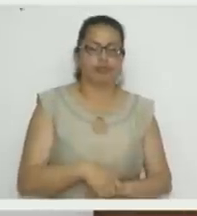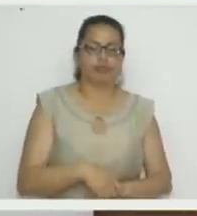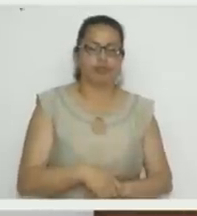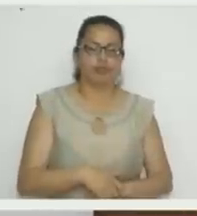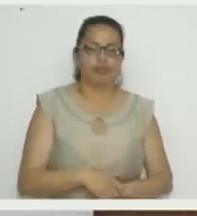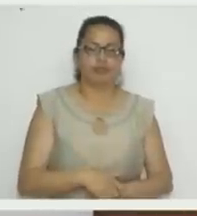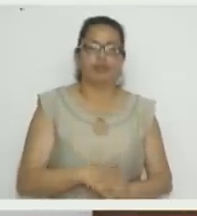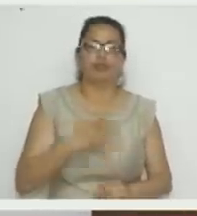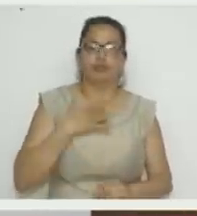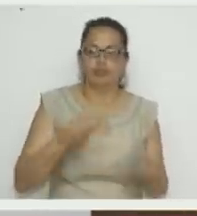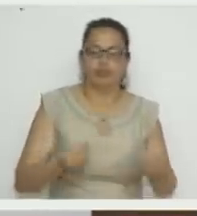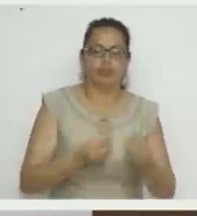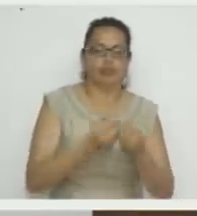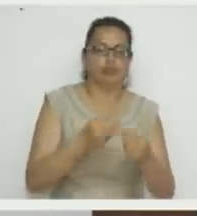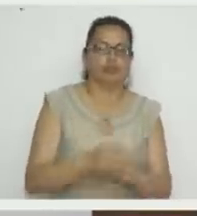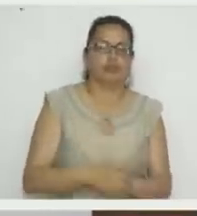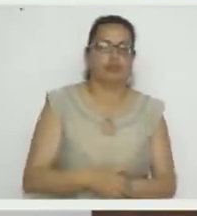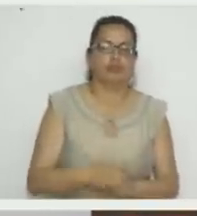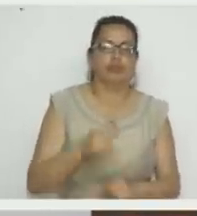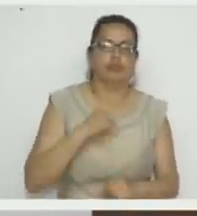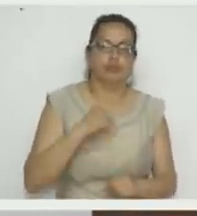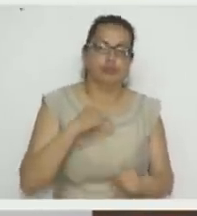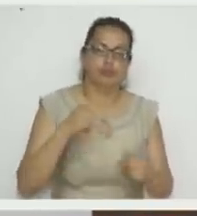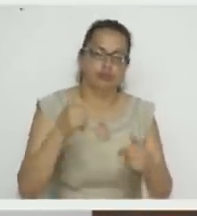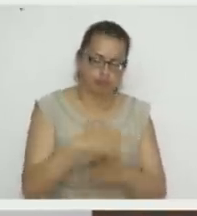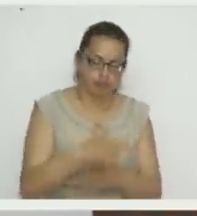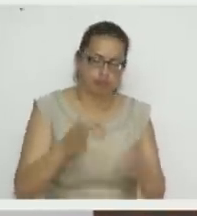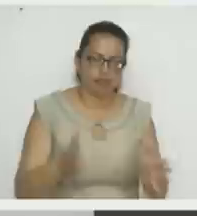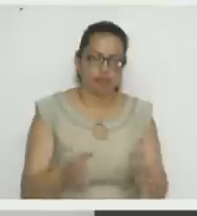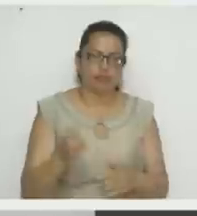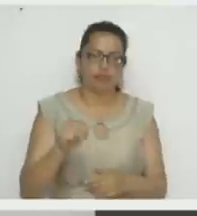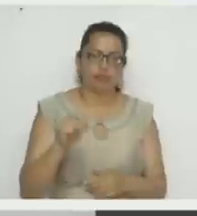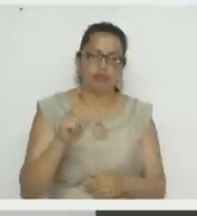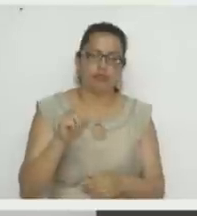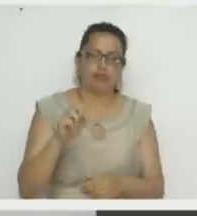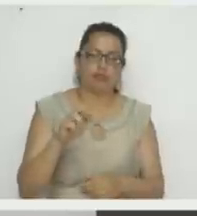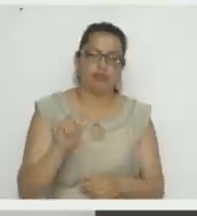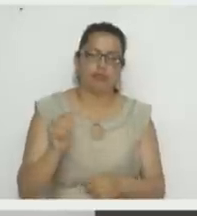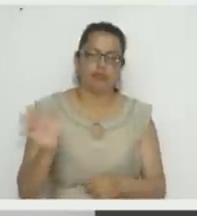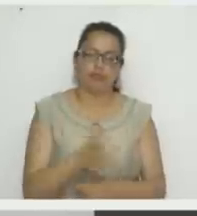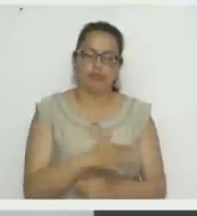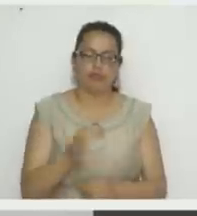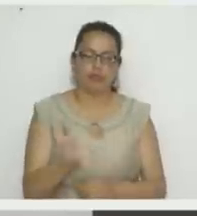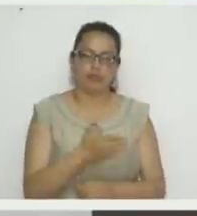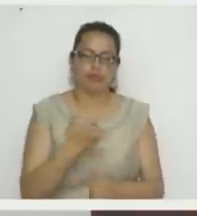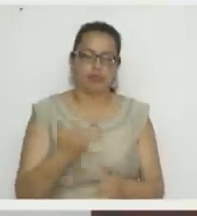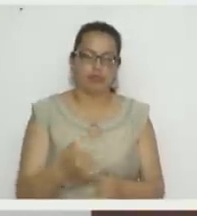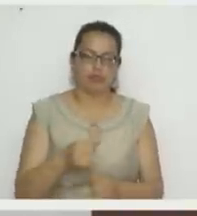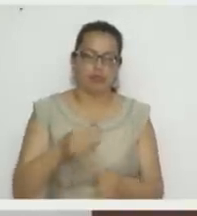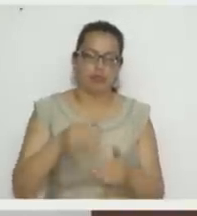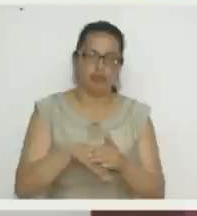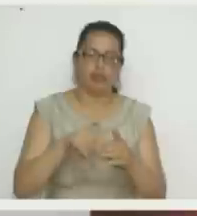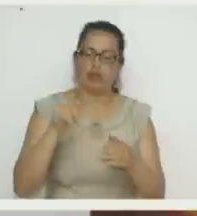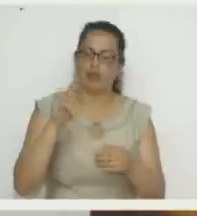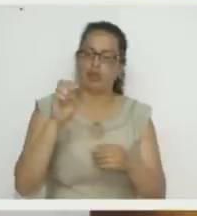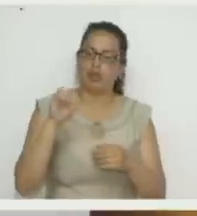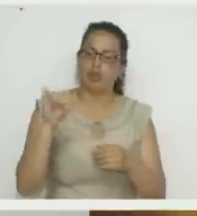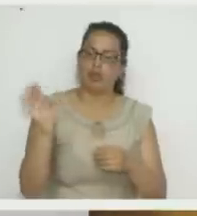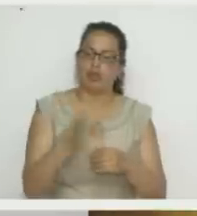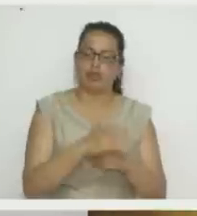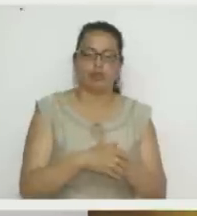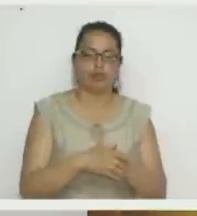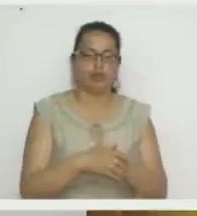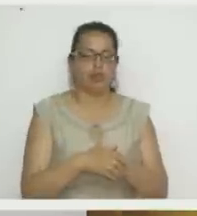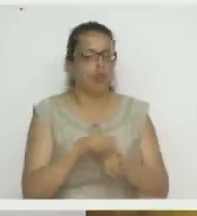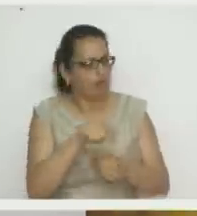está precioso. Ahí hay una cajita en madera y la otra, la de portatoallas es en foam. ¿Ah, yo utilizo